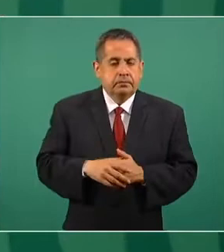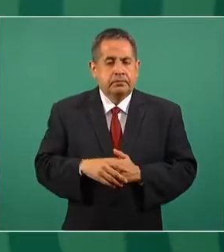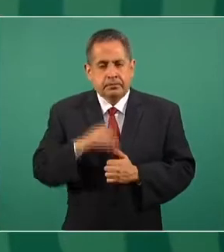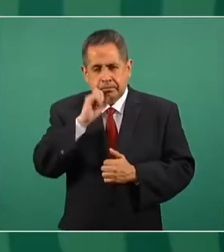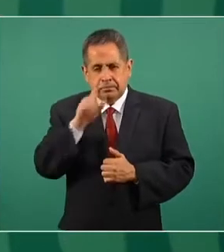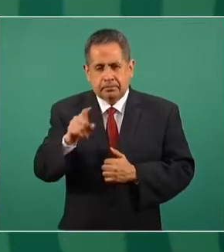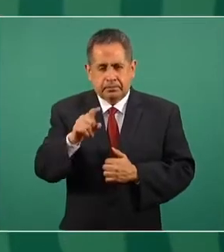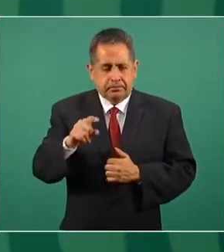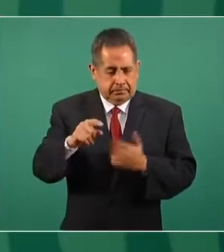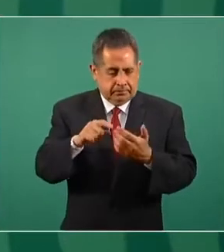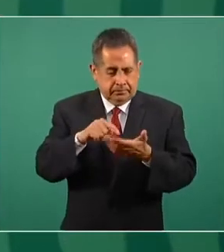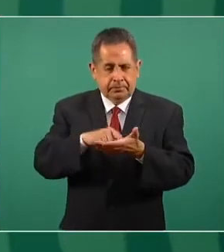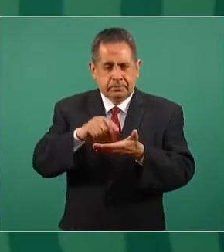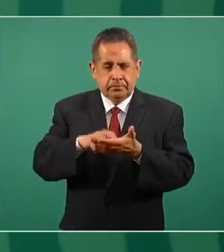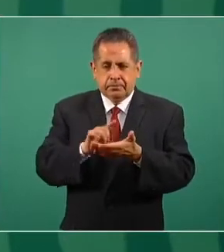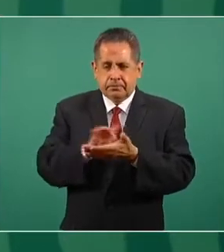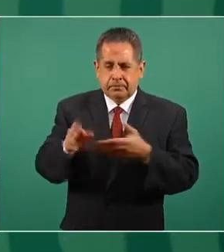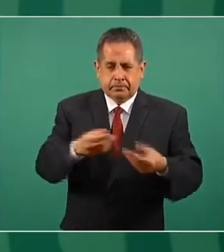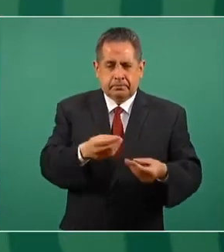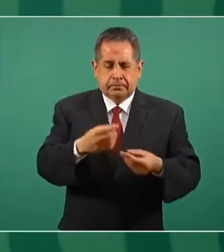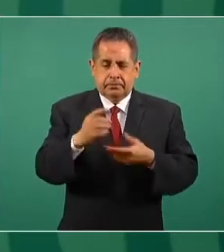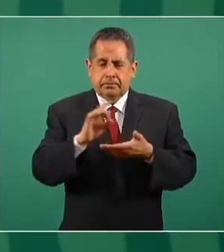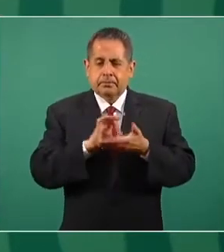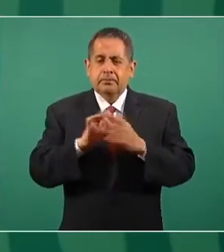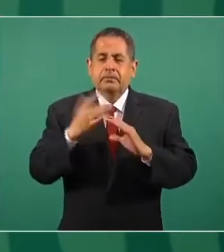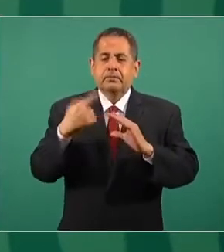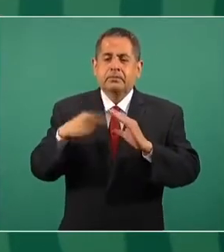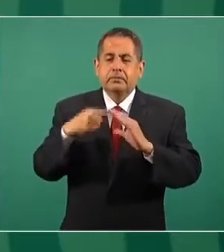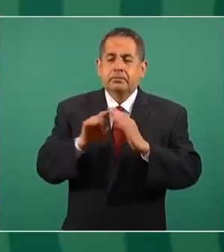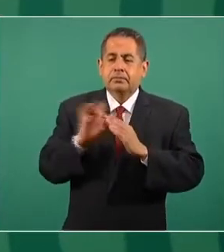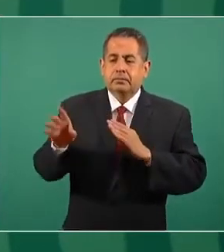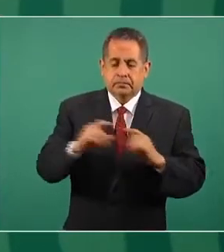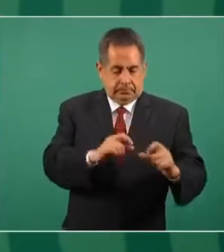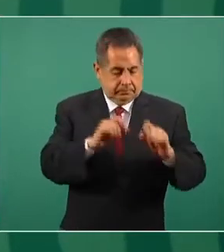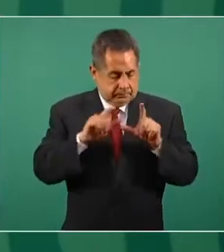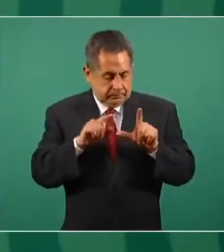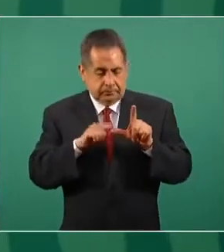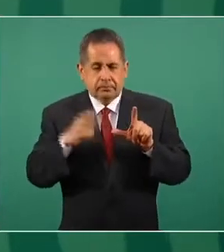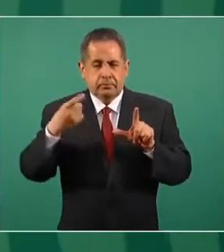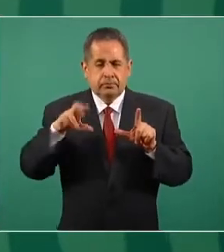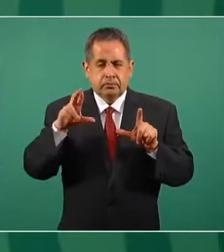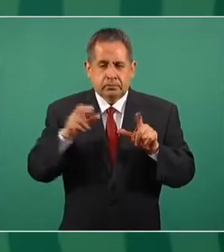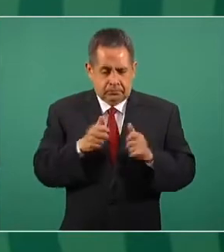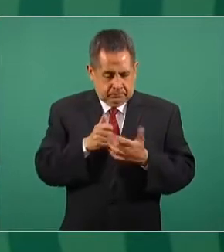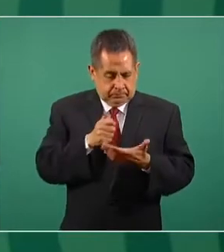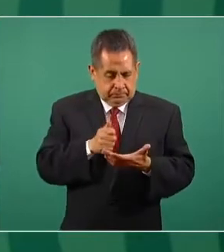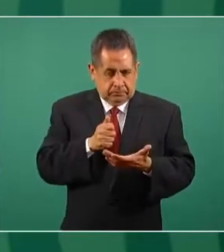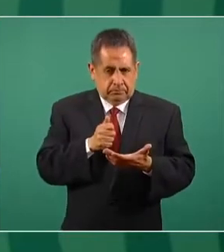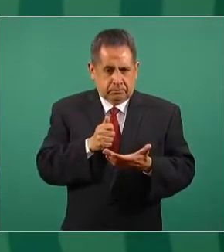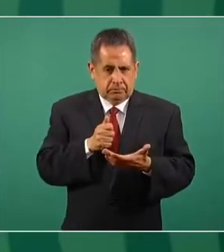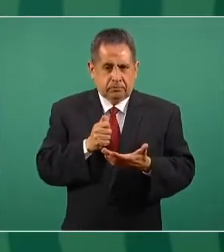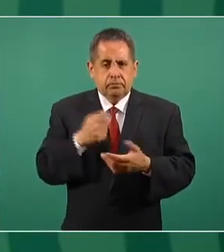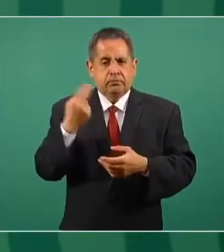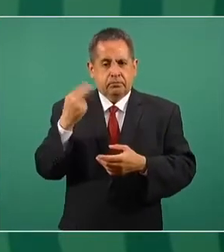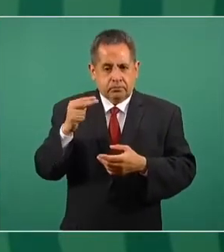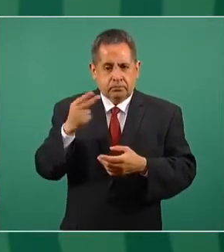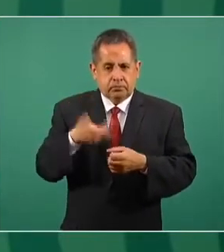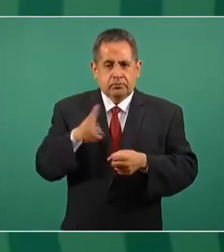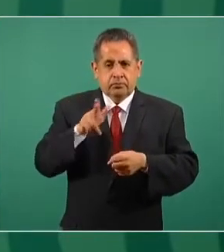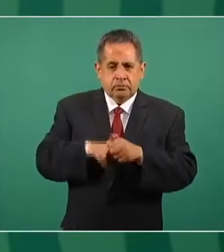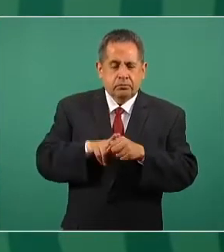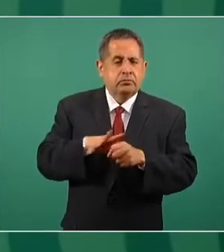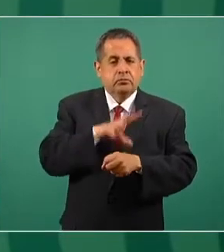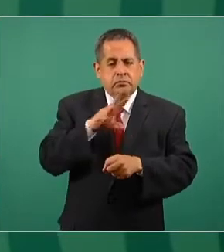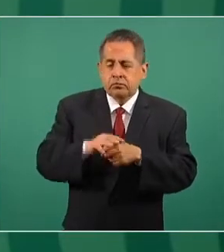QR. Entonces, ahí vamos a obtener su nombre, el hospital donde está